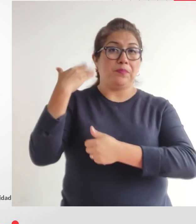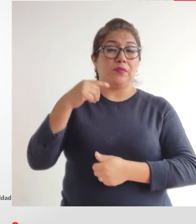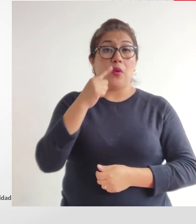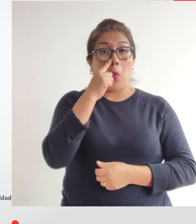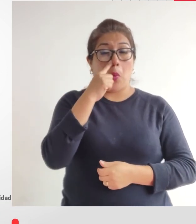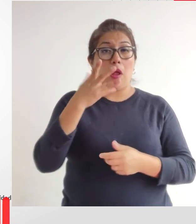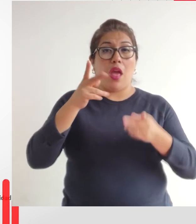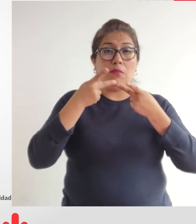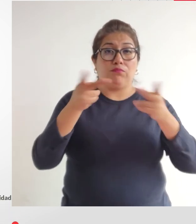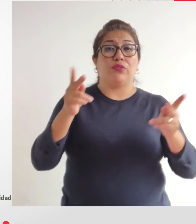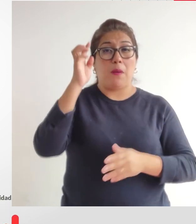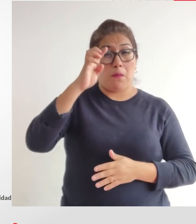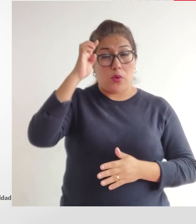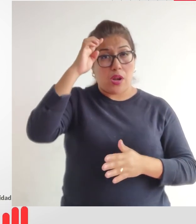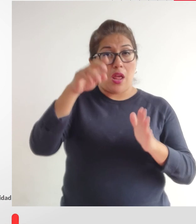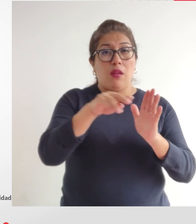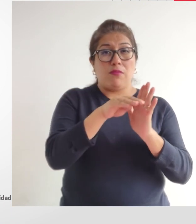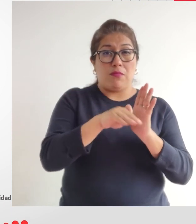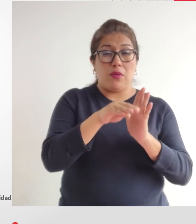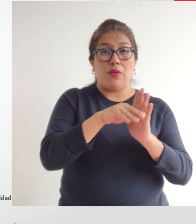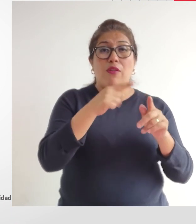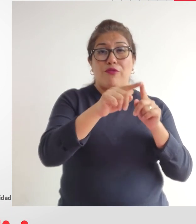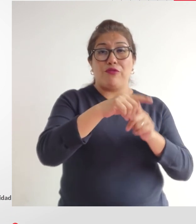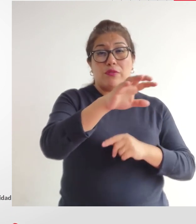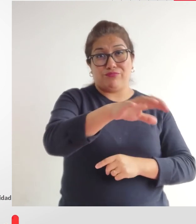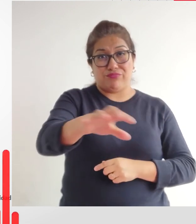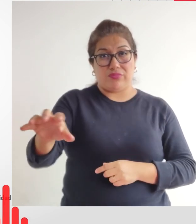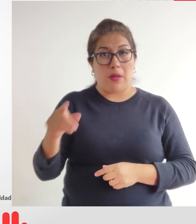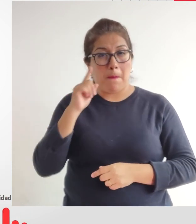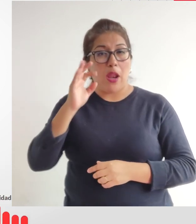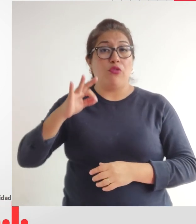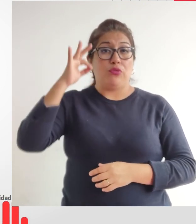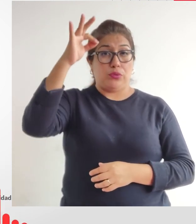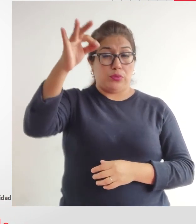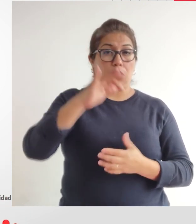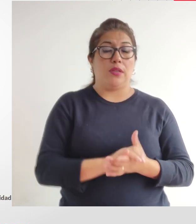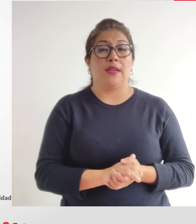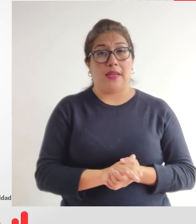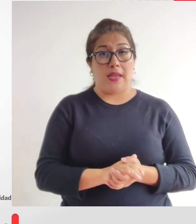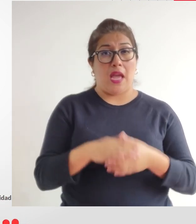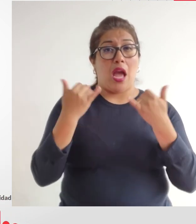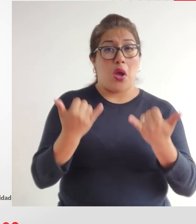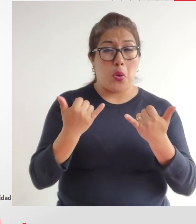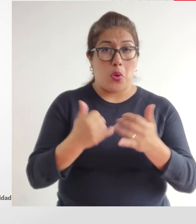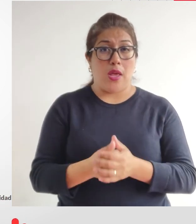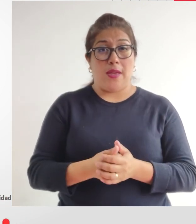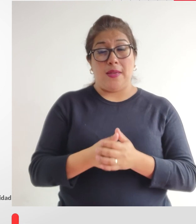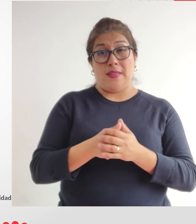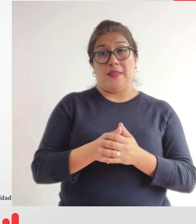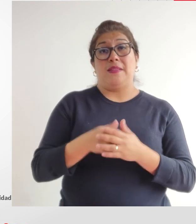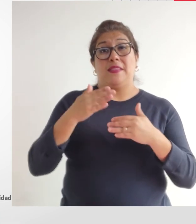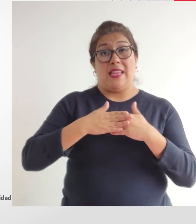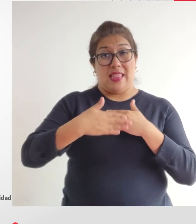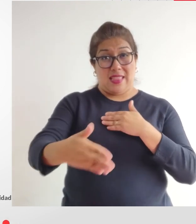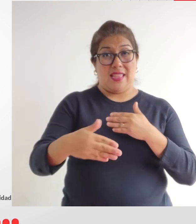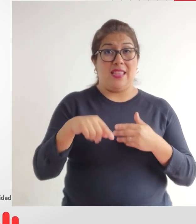pasado se publicó la política nacional multisectorial en discapacidad para el desarrollo y de ahí en adelante este año lo